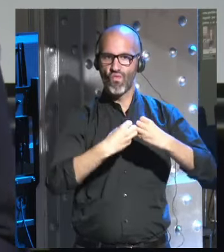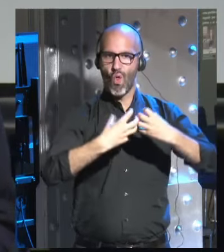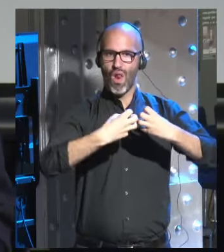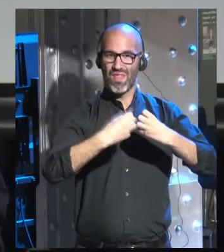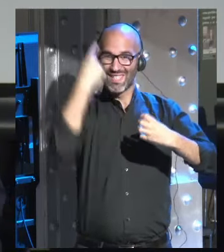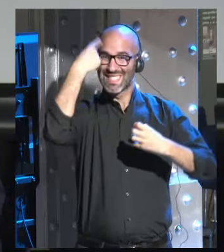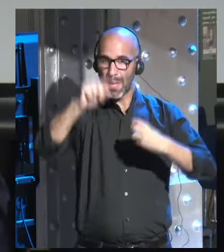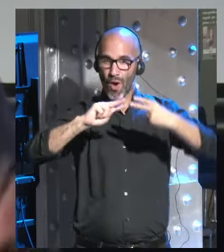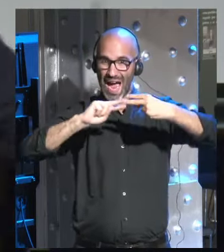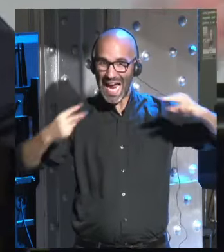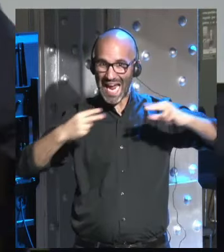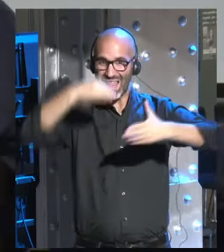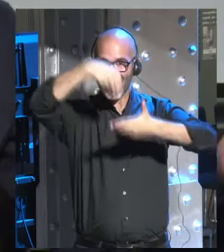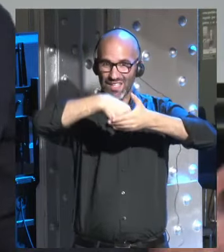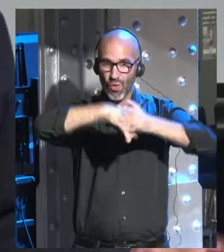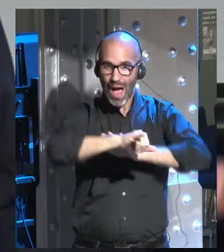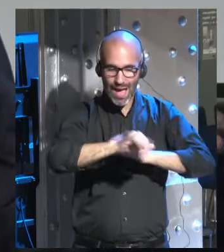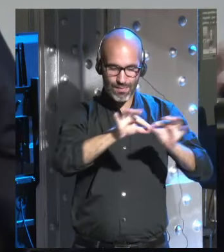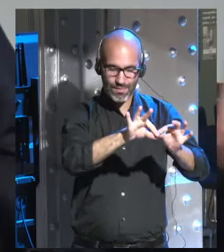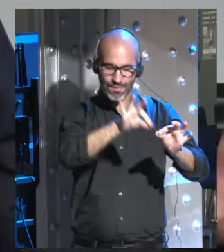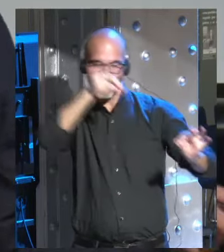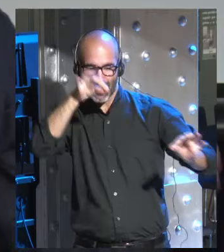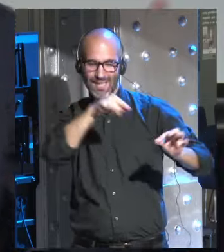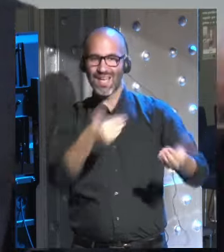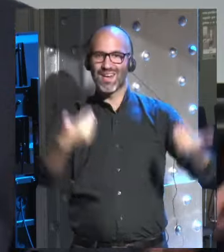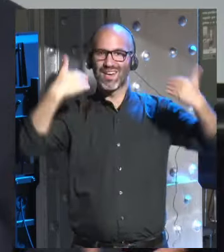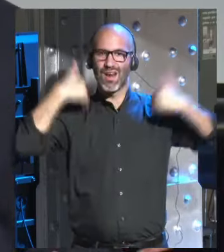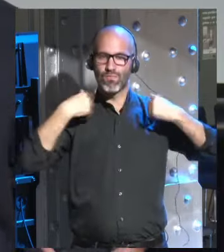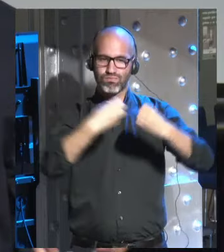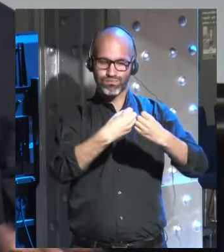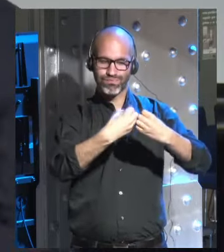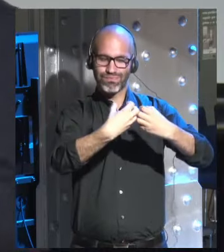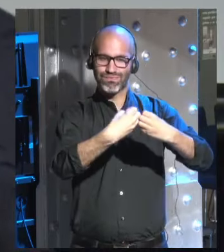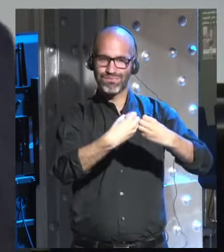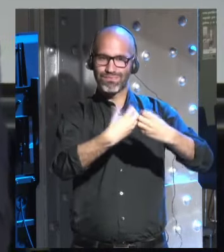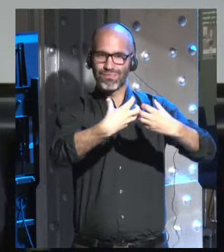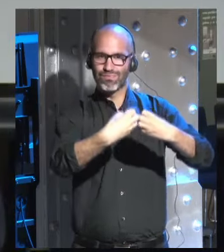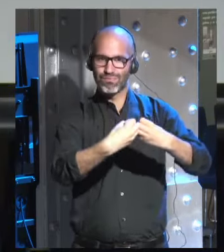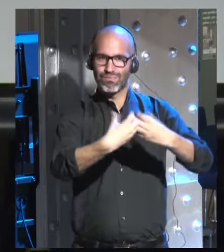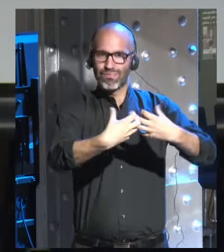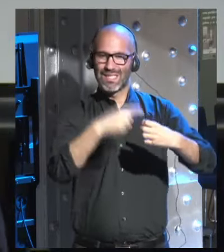gen de ese pez brillante es el responsable de esa fluorescencia natural,